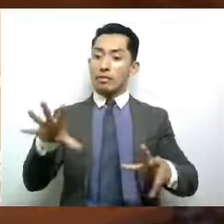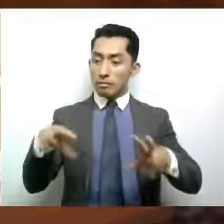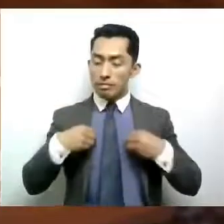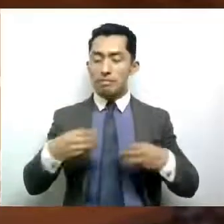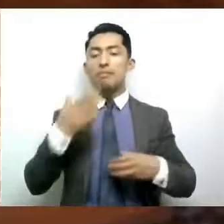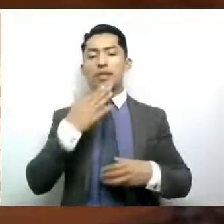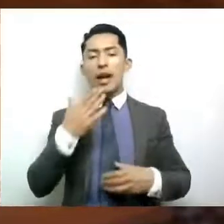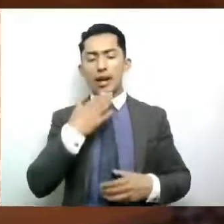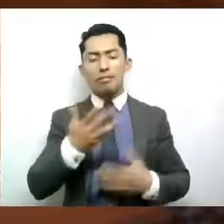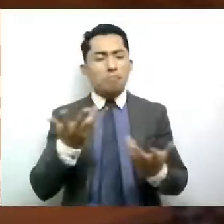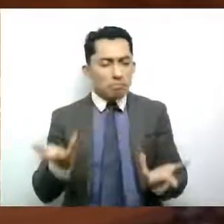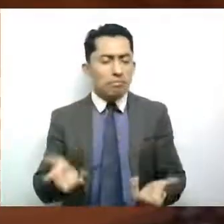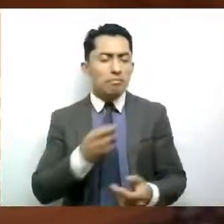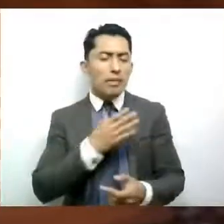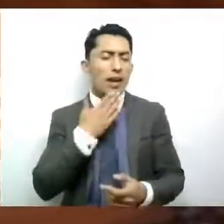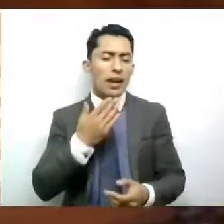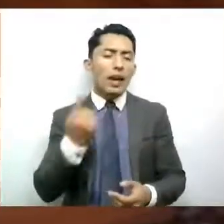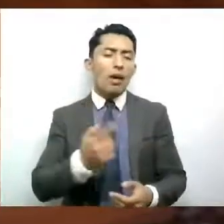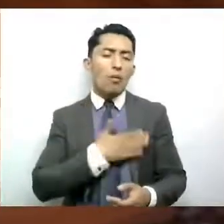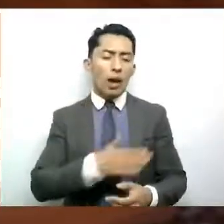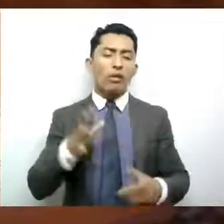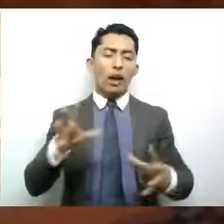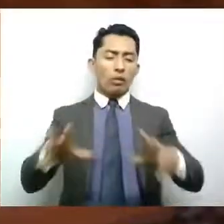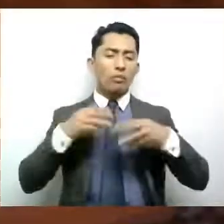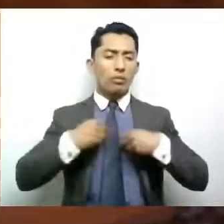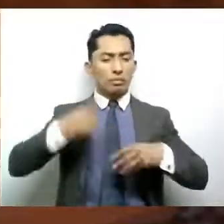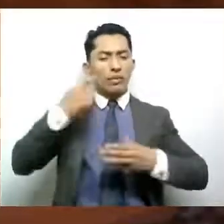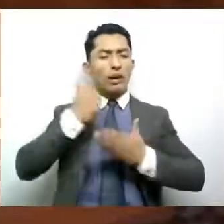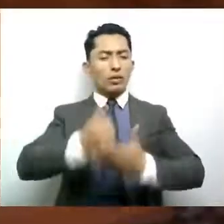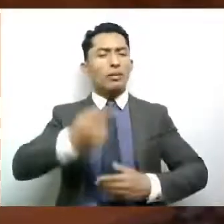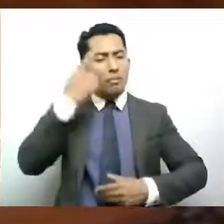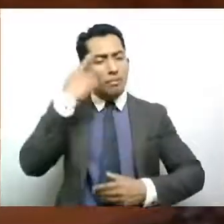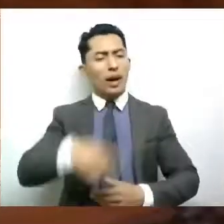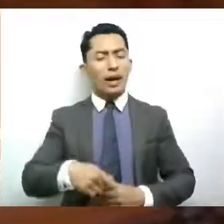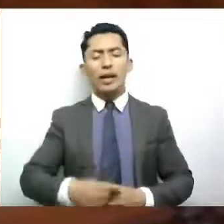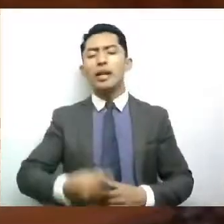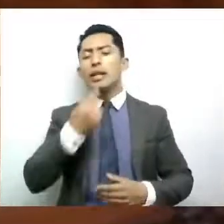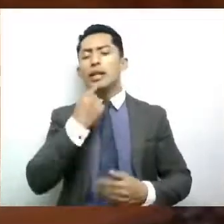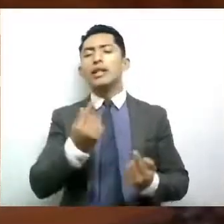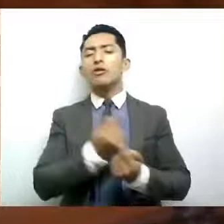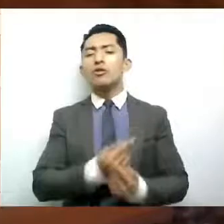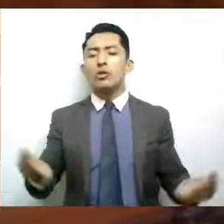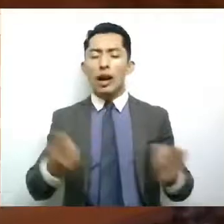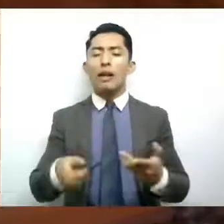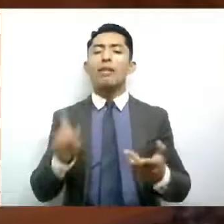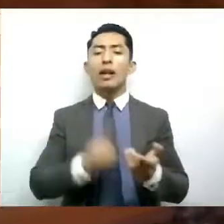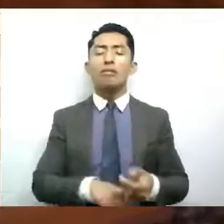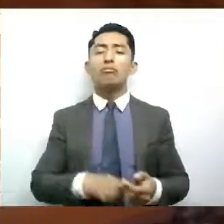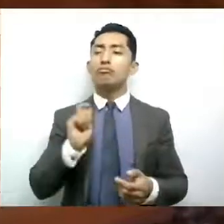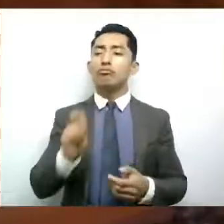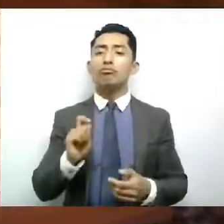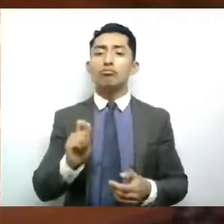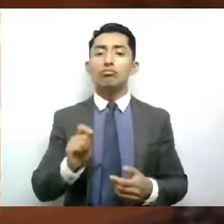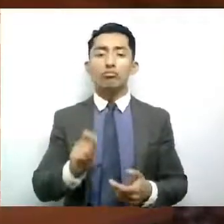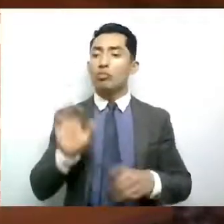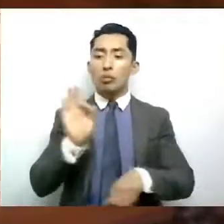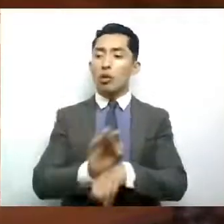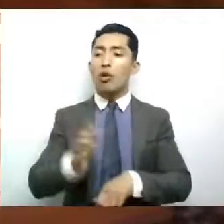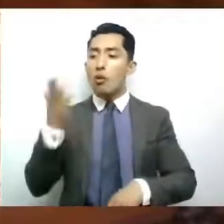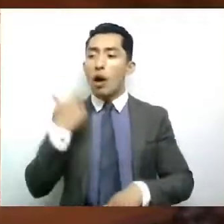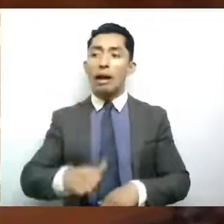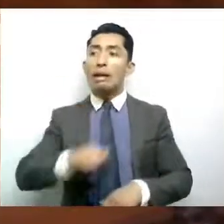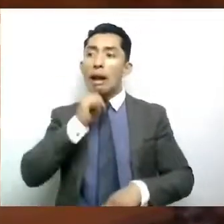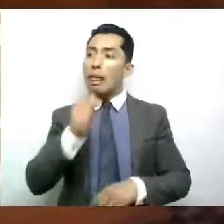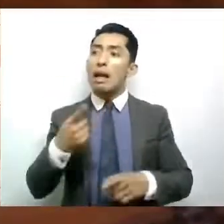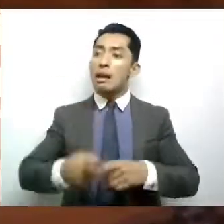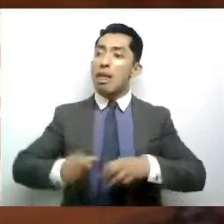es una opción que ayuda en gran medida a los menores que se encuentran en situación vulnerable y que